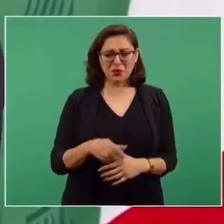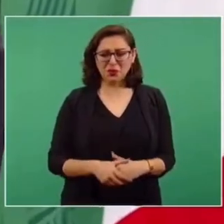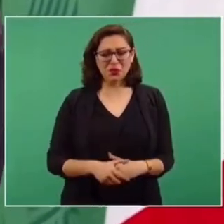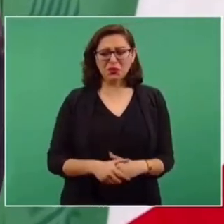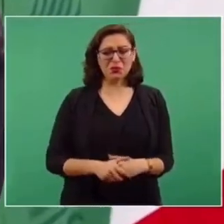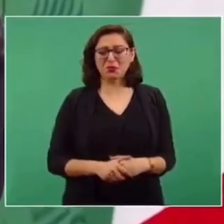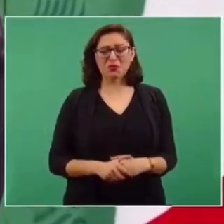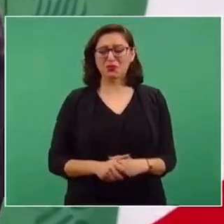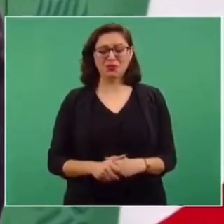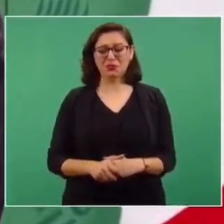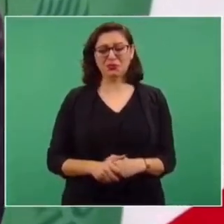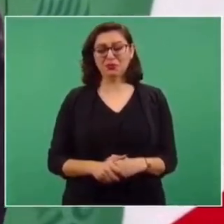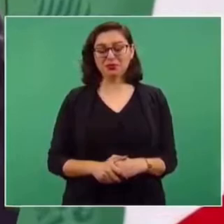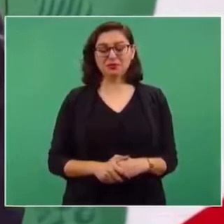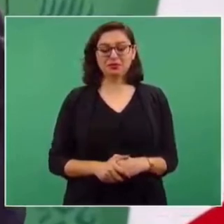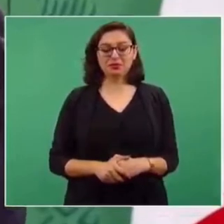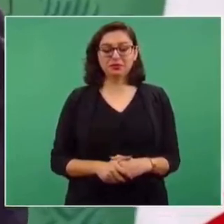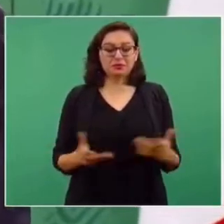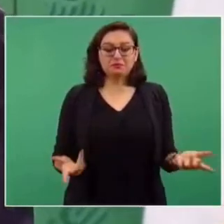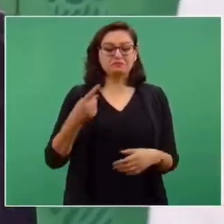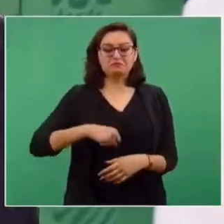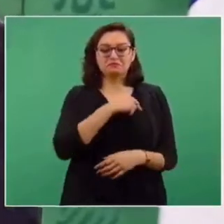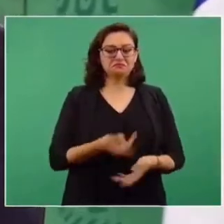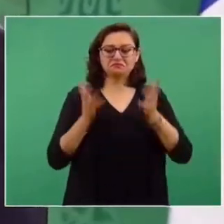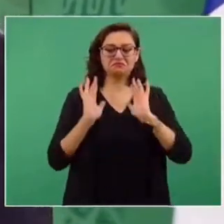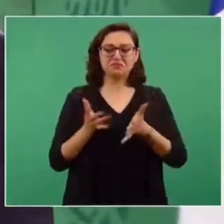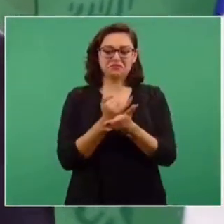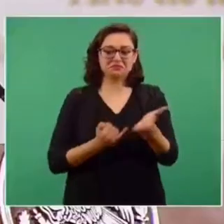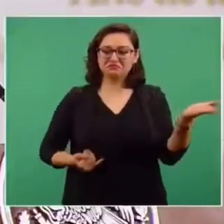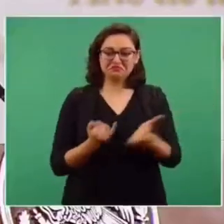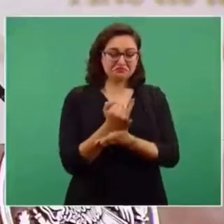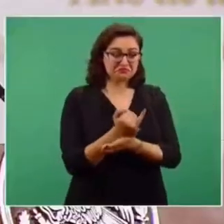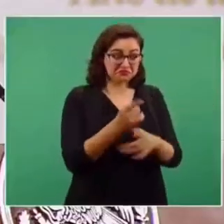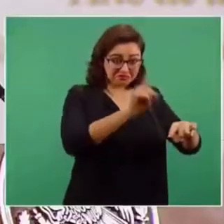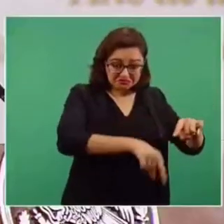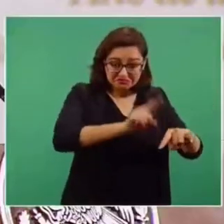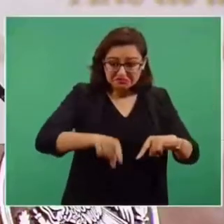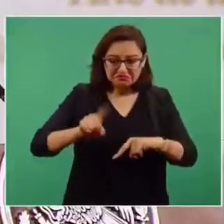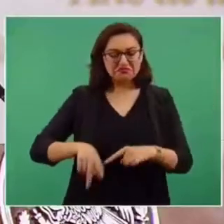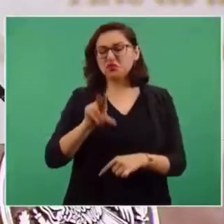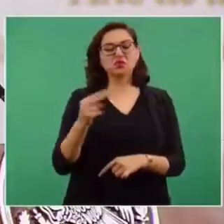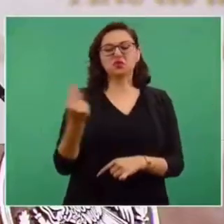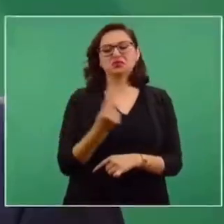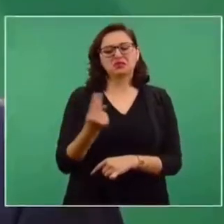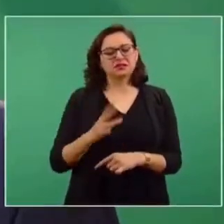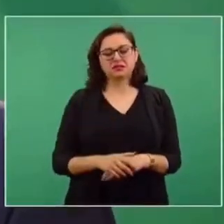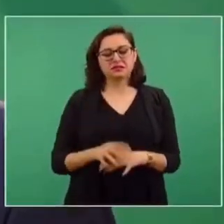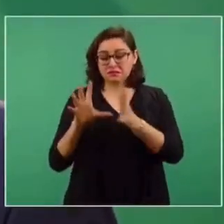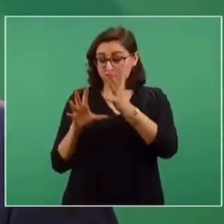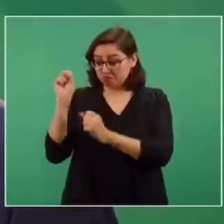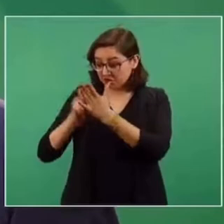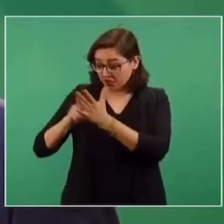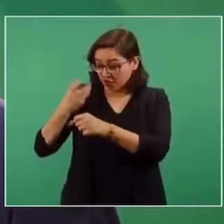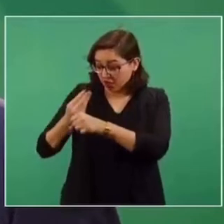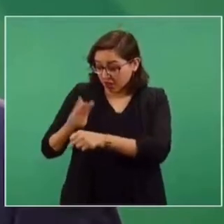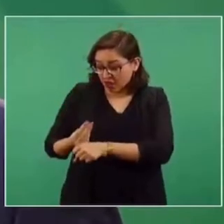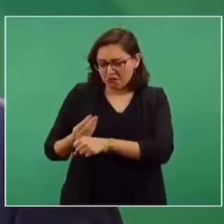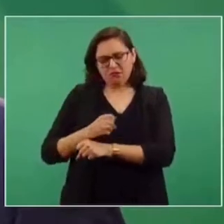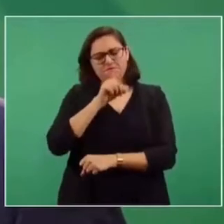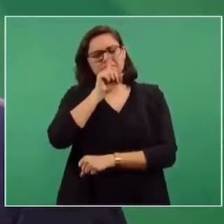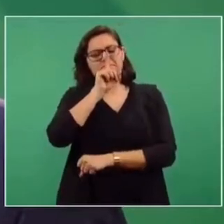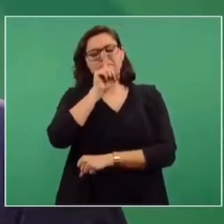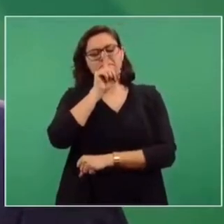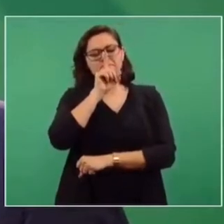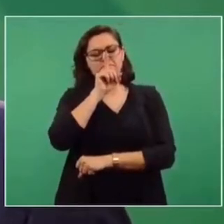de que no se va a llevar a cabo, si no es necesario, una reforma constitucional en materia